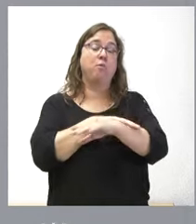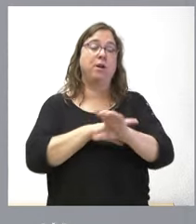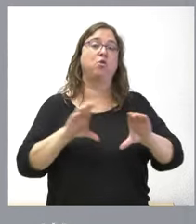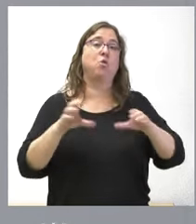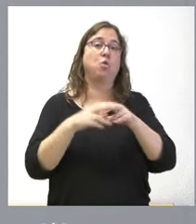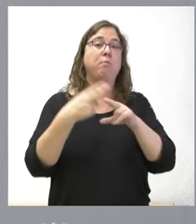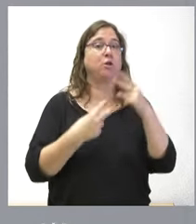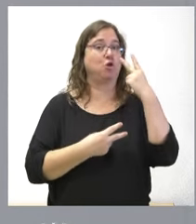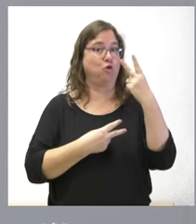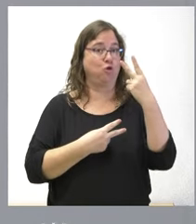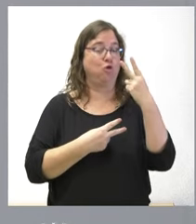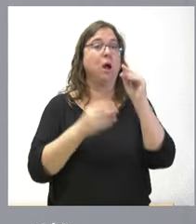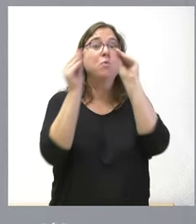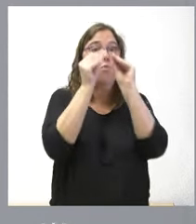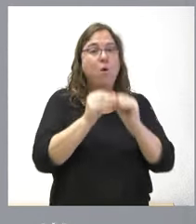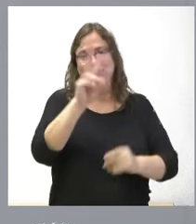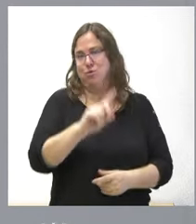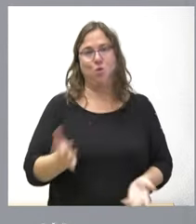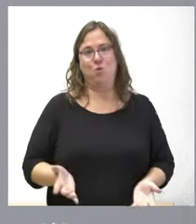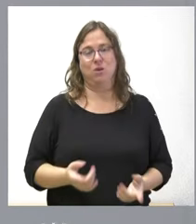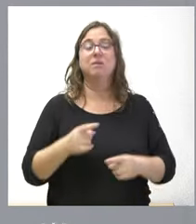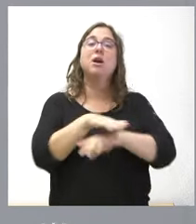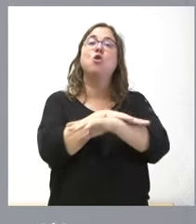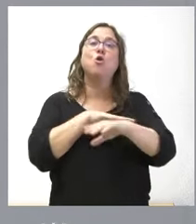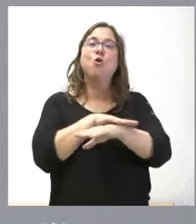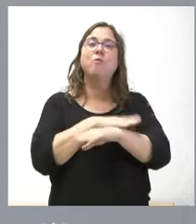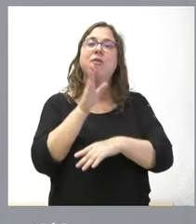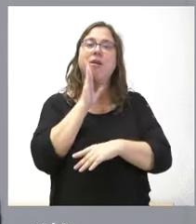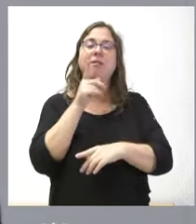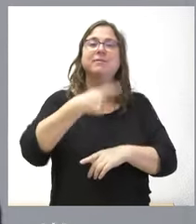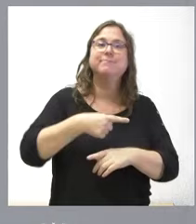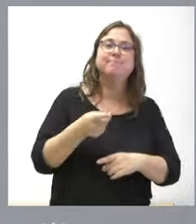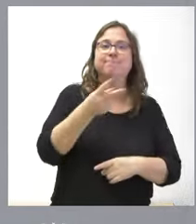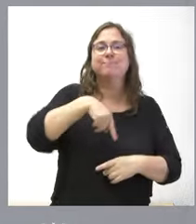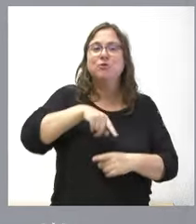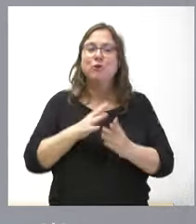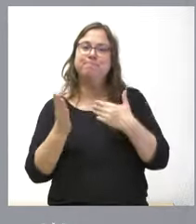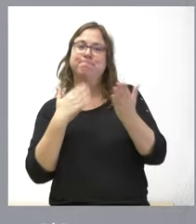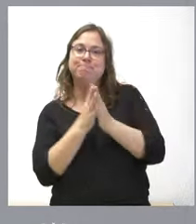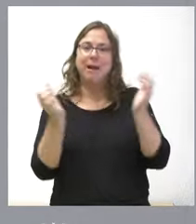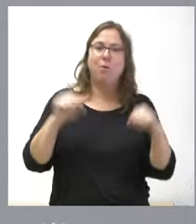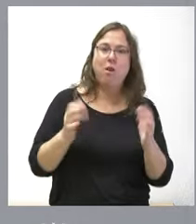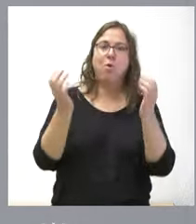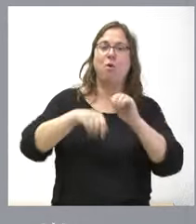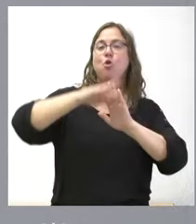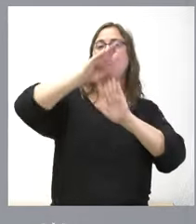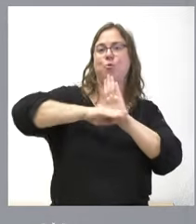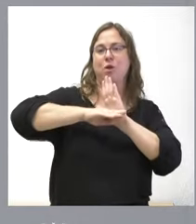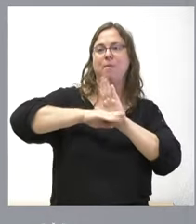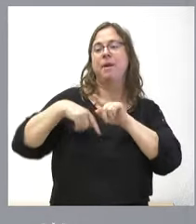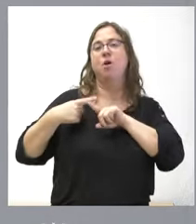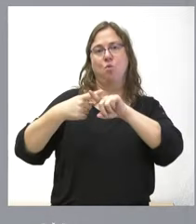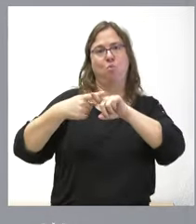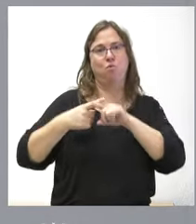que no coincidían en todo lo que había era un gobierno también en donde nos poníamos de acuerdo en un programa para hacer cosas en común